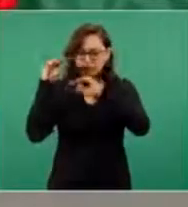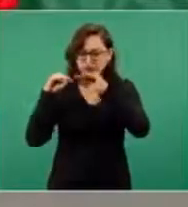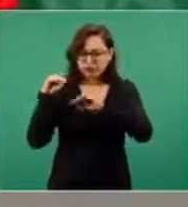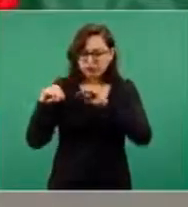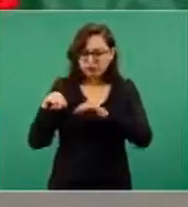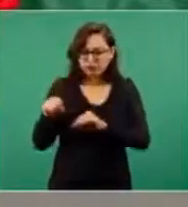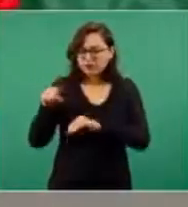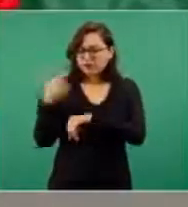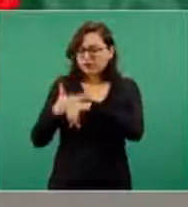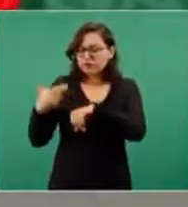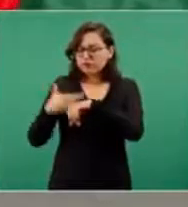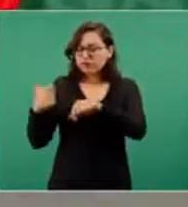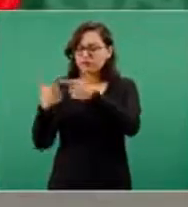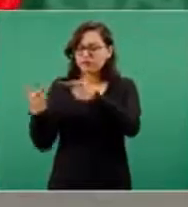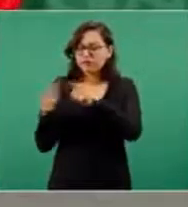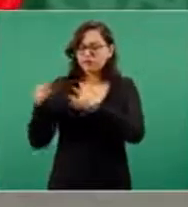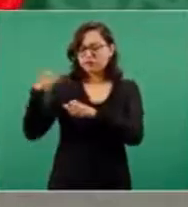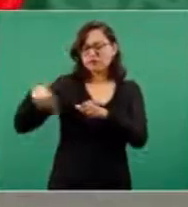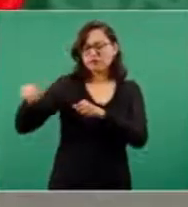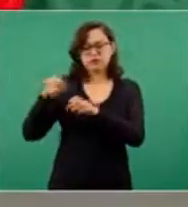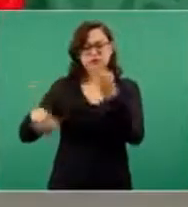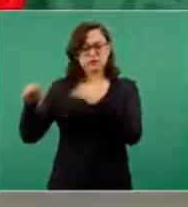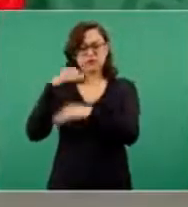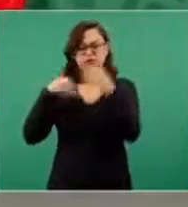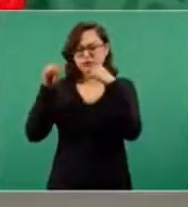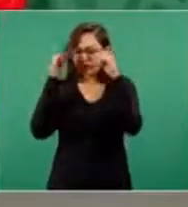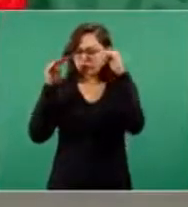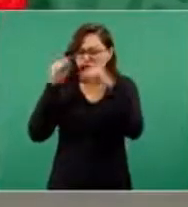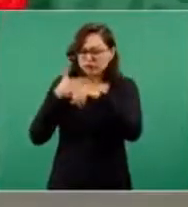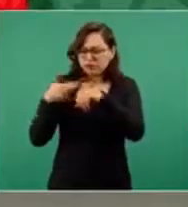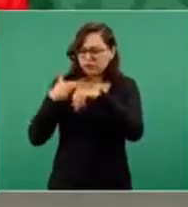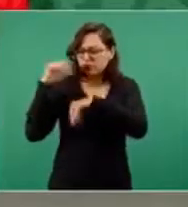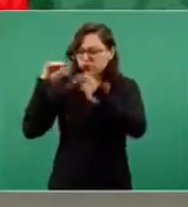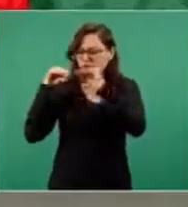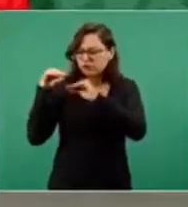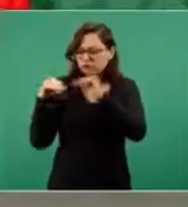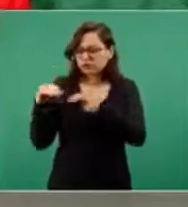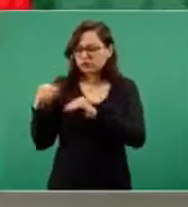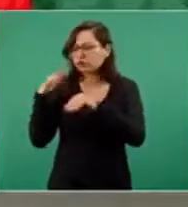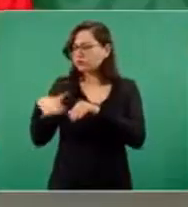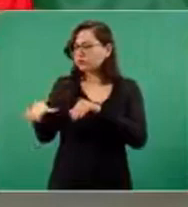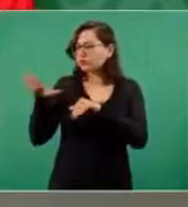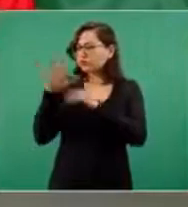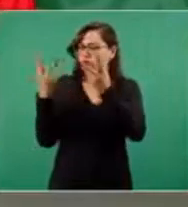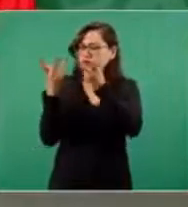grupo fue el que articuló a opositores